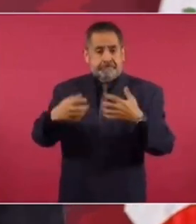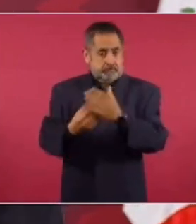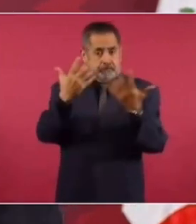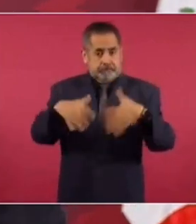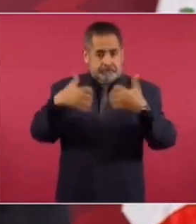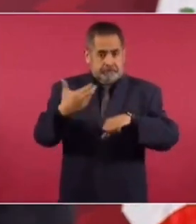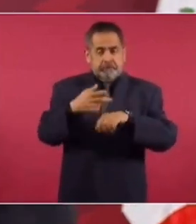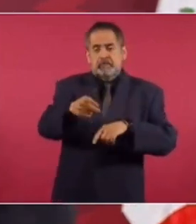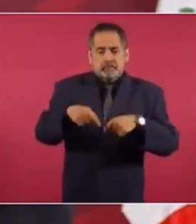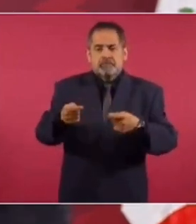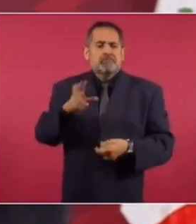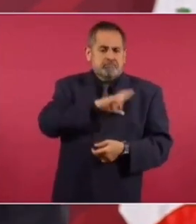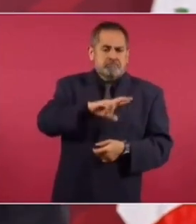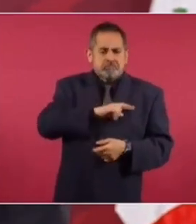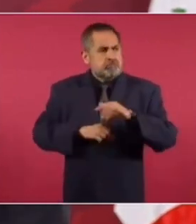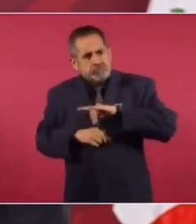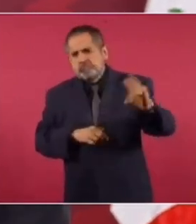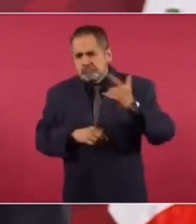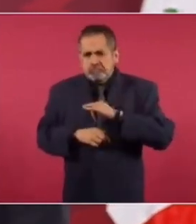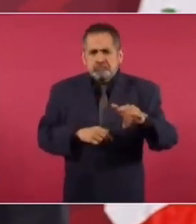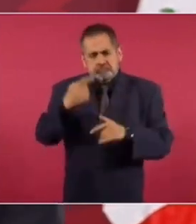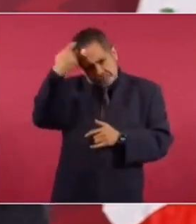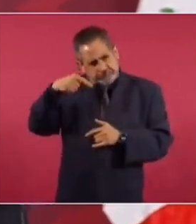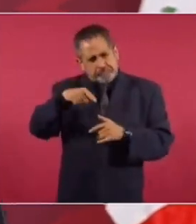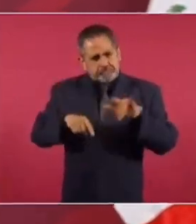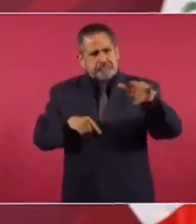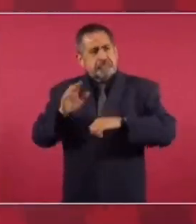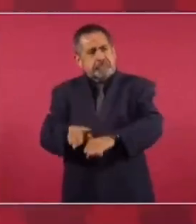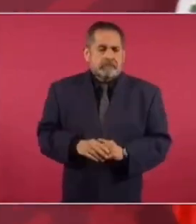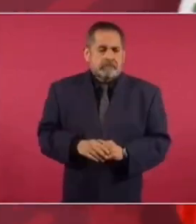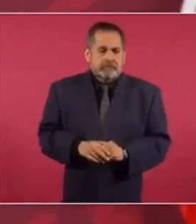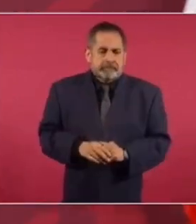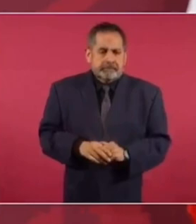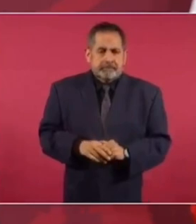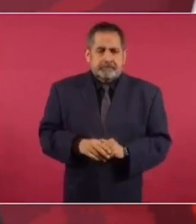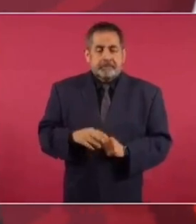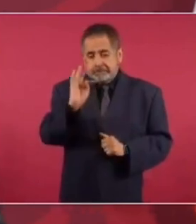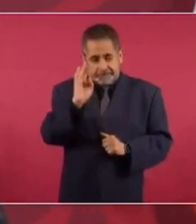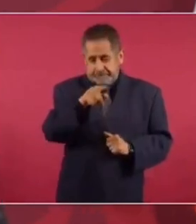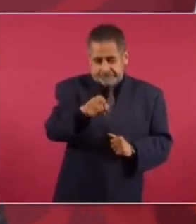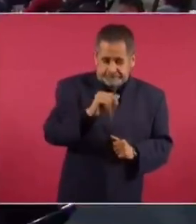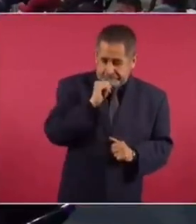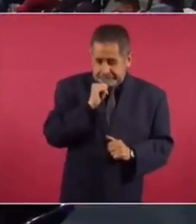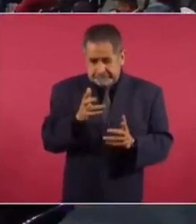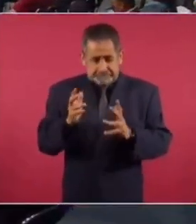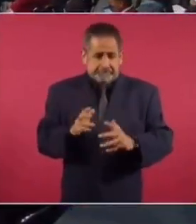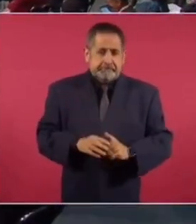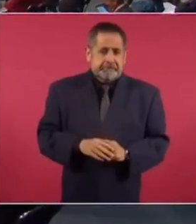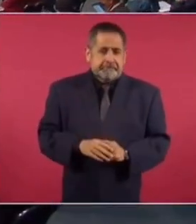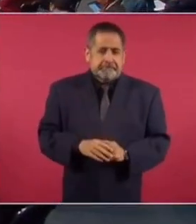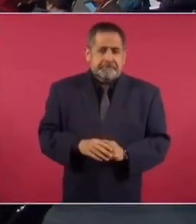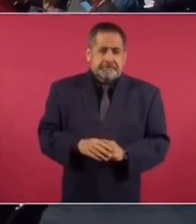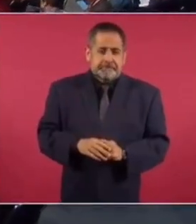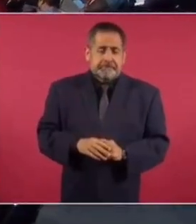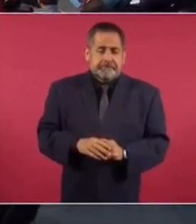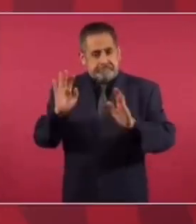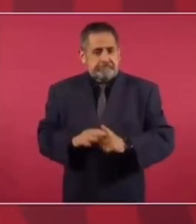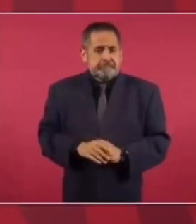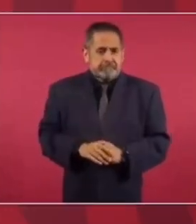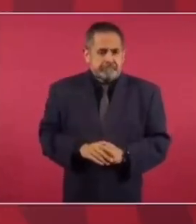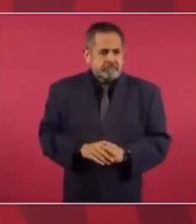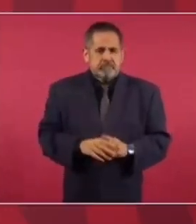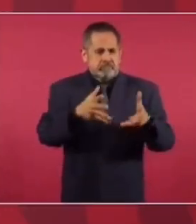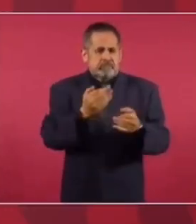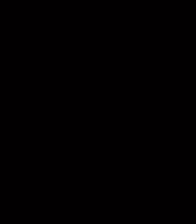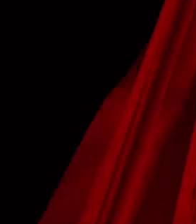se va a rentar también para vuelos largos. Si no se hace la línea,